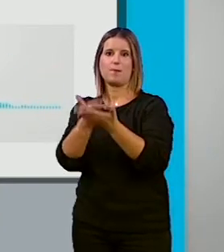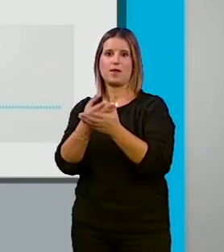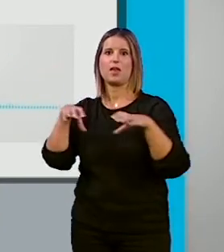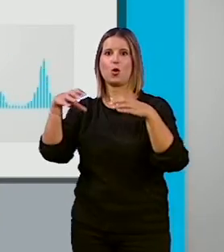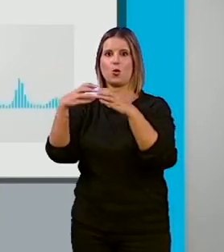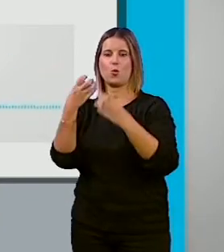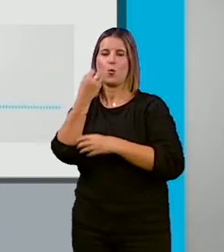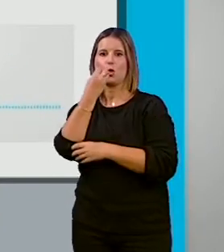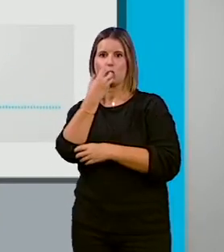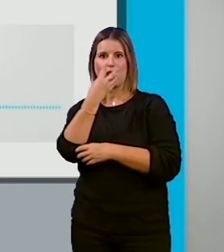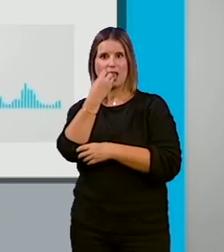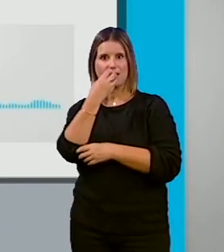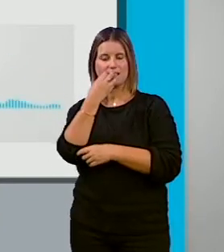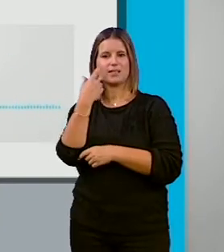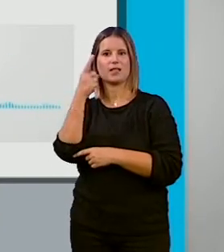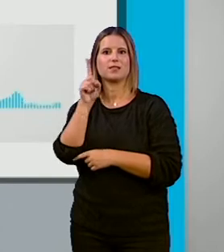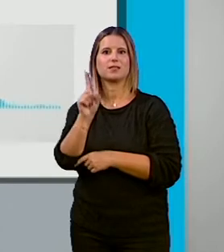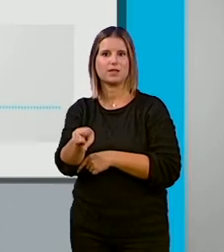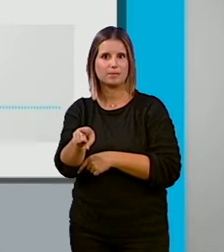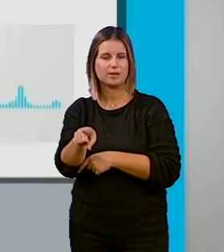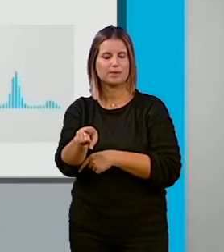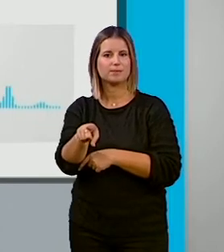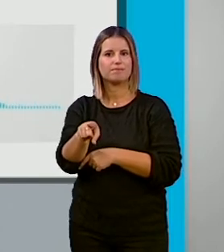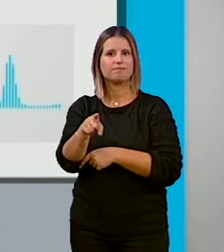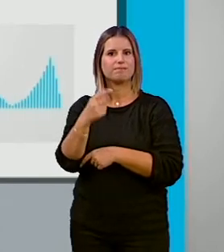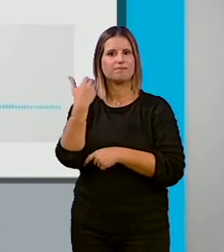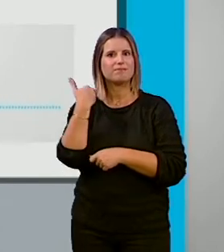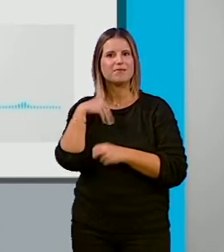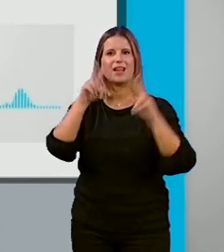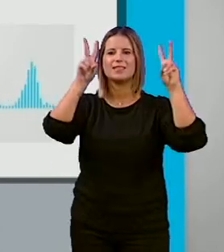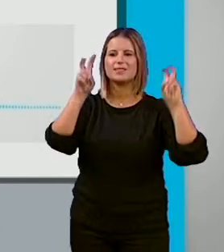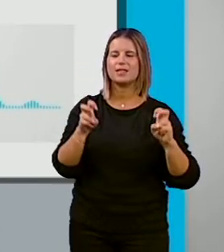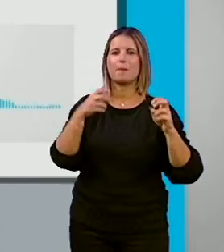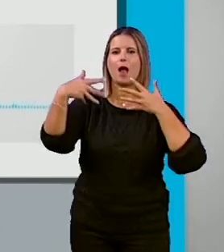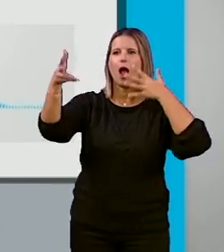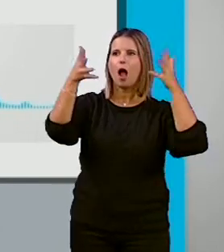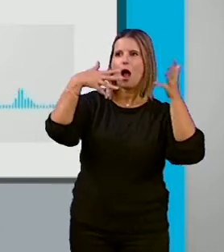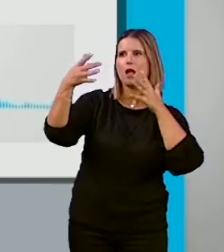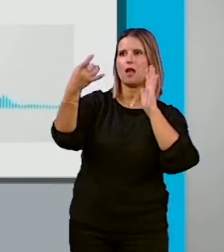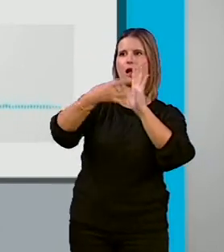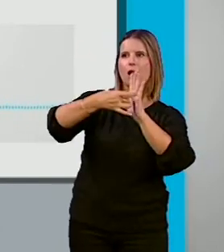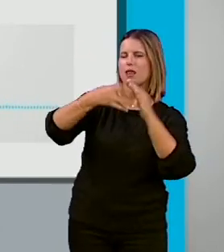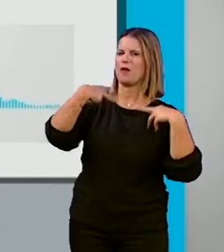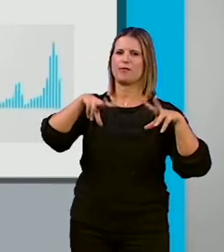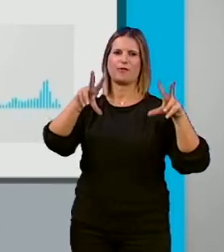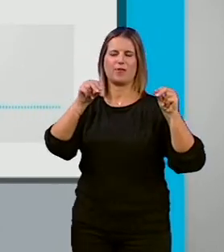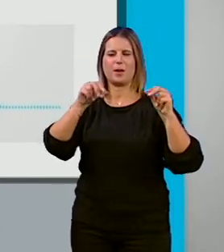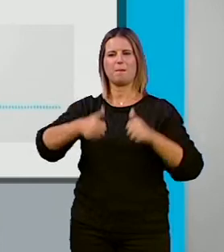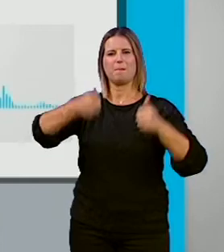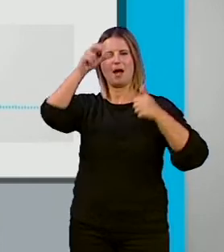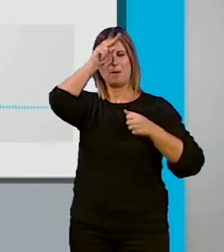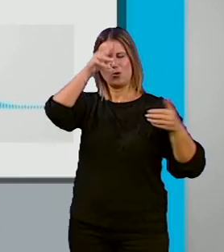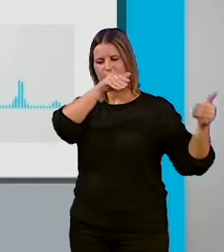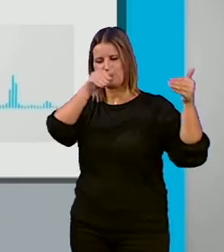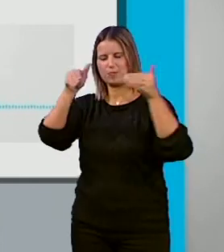que deje de hablar de la calidad del aire y se preocupe más por limpiar